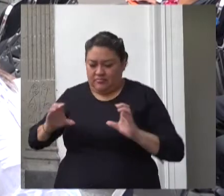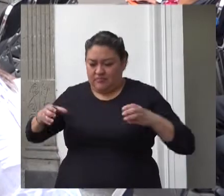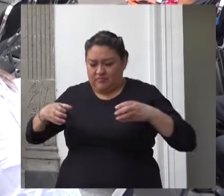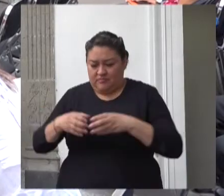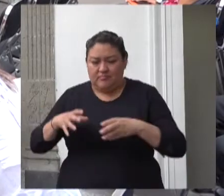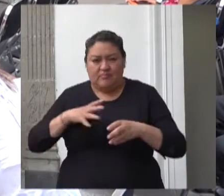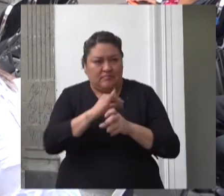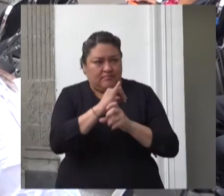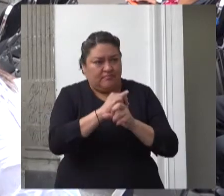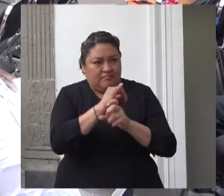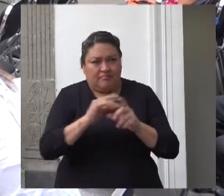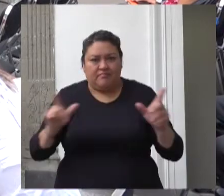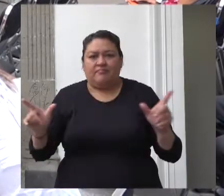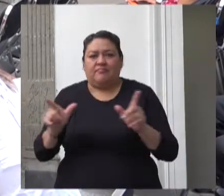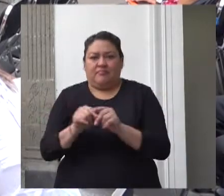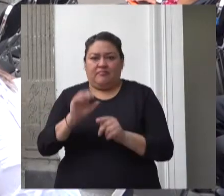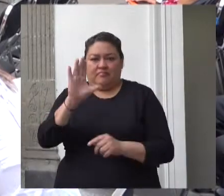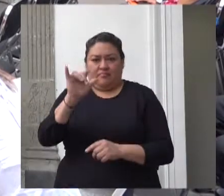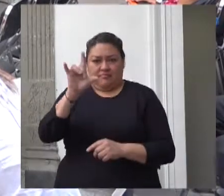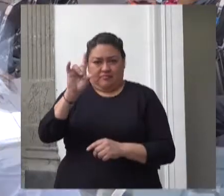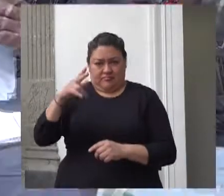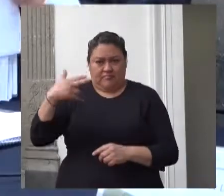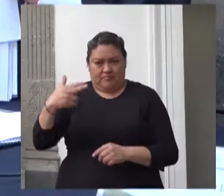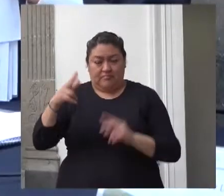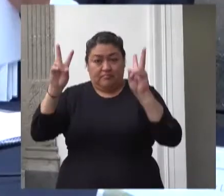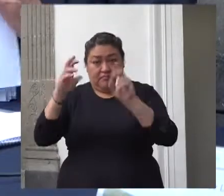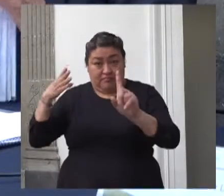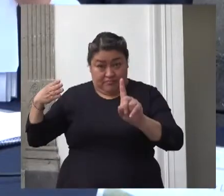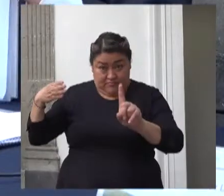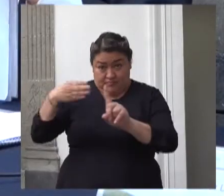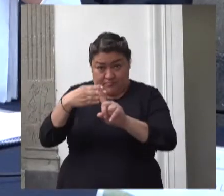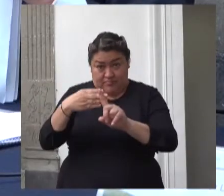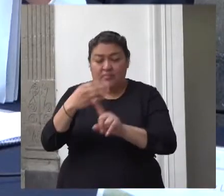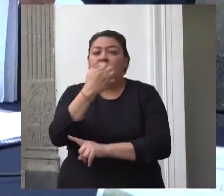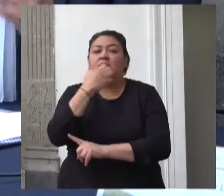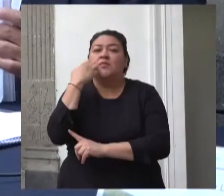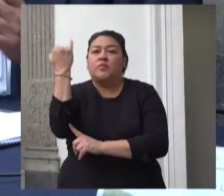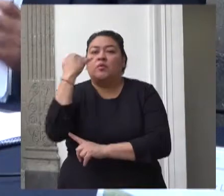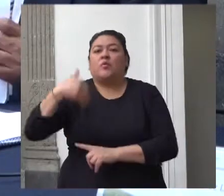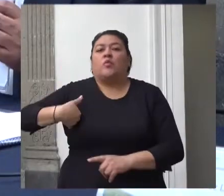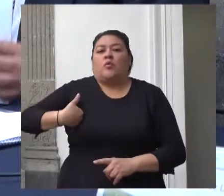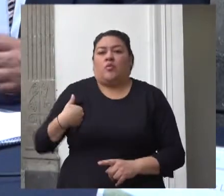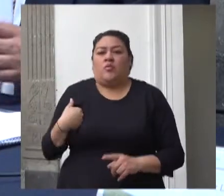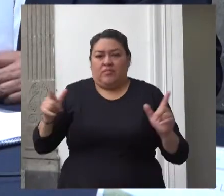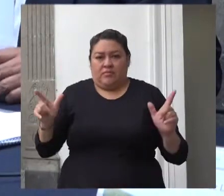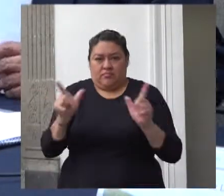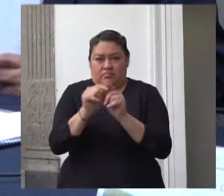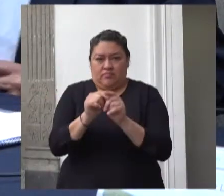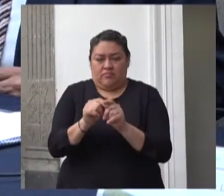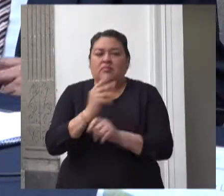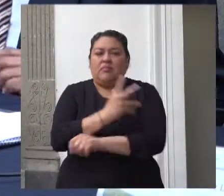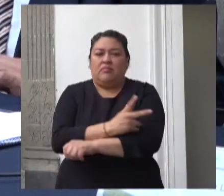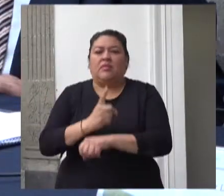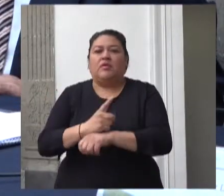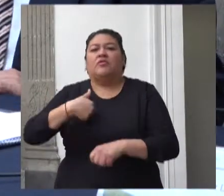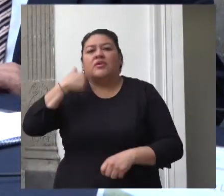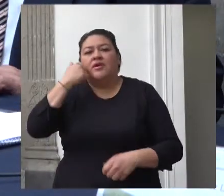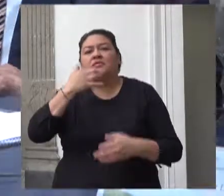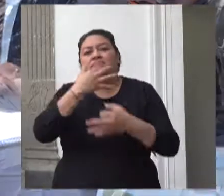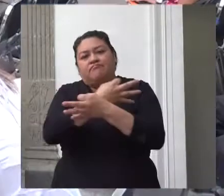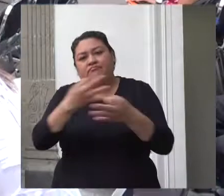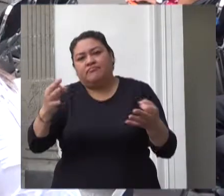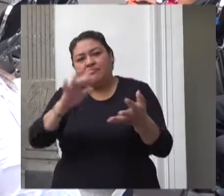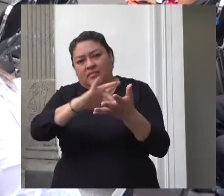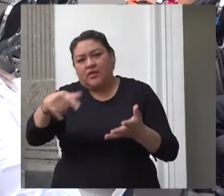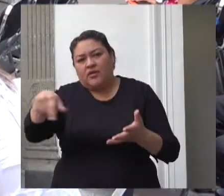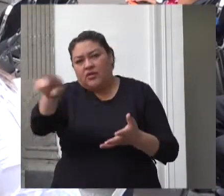comisión nacional de los derechos humanos en relación con este tema y les agradezco en verdad su disposición y